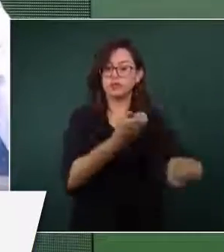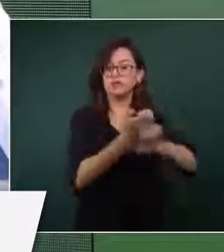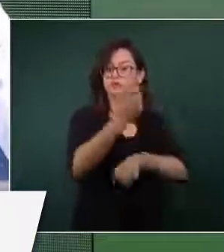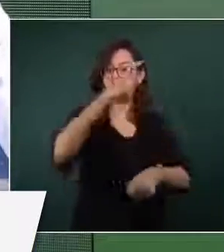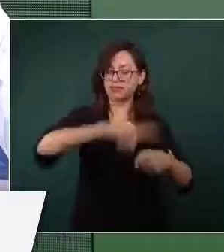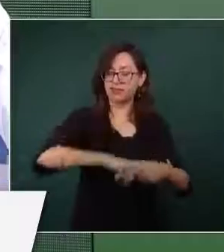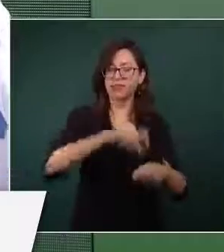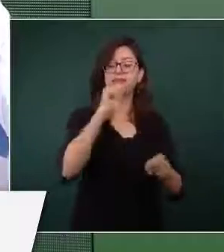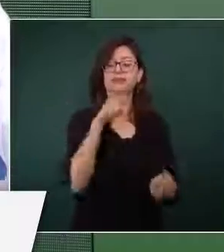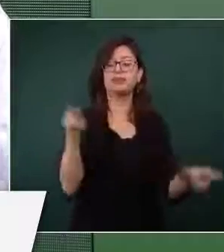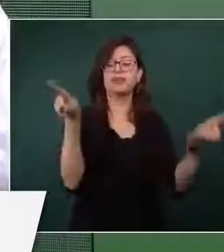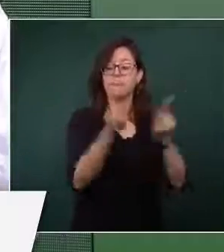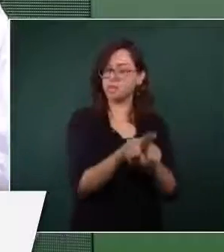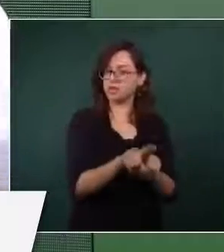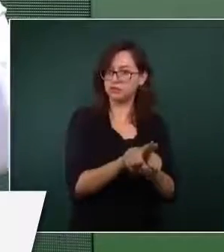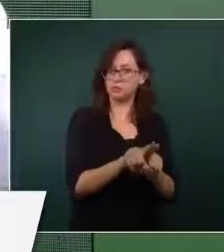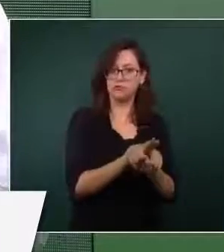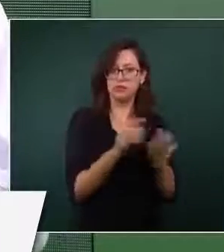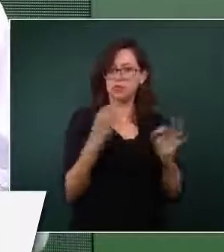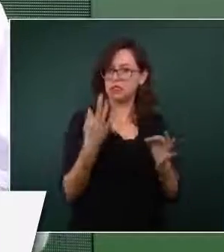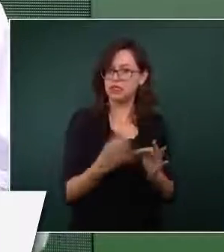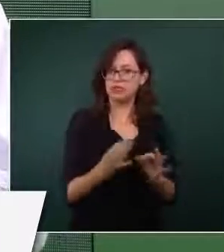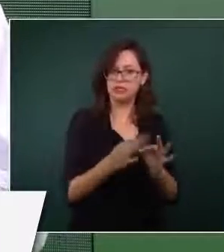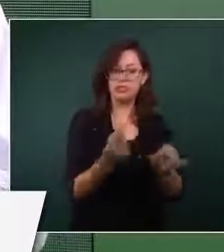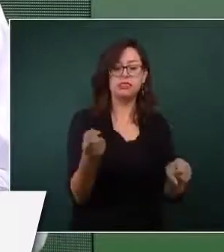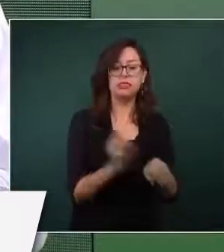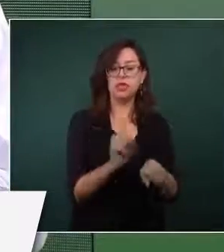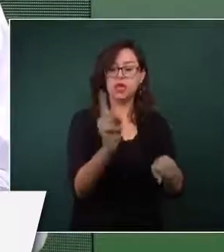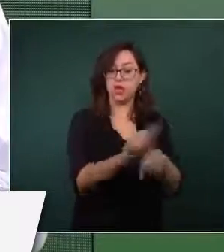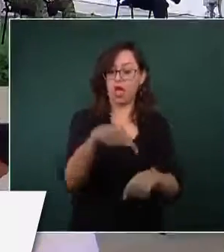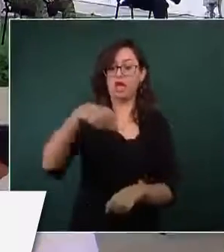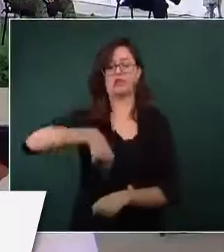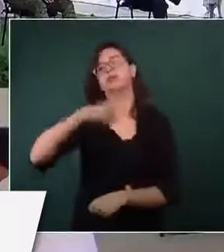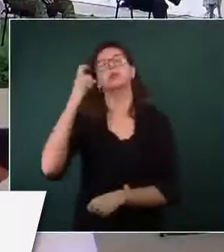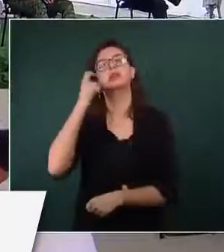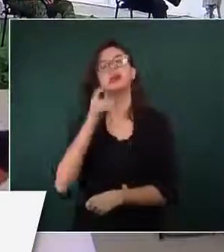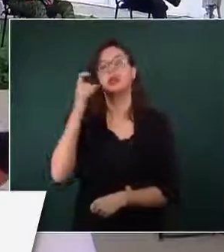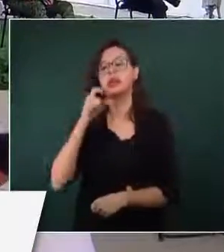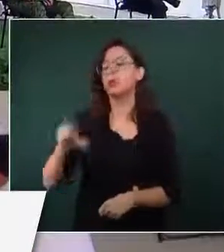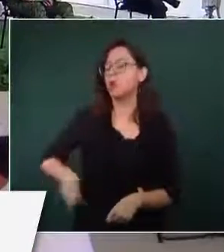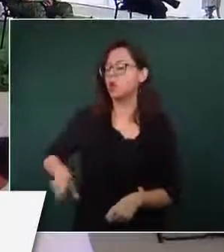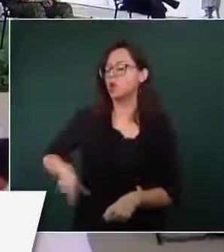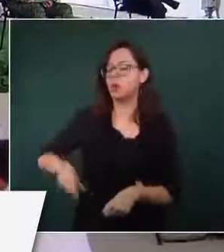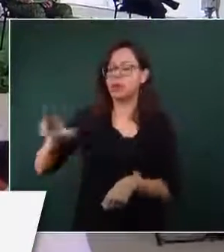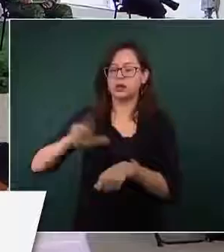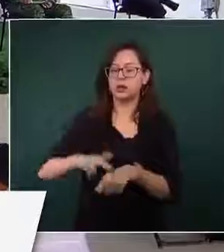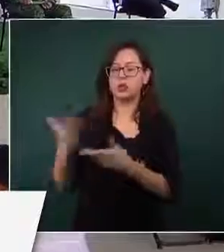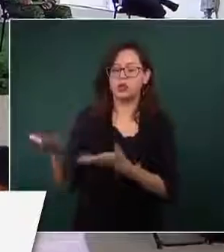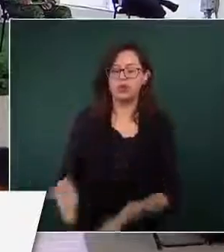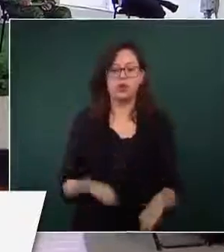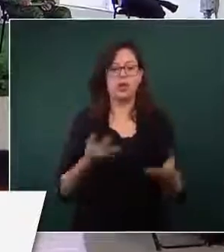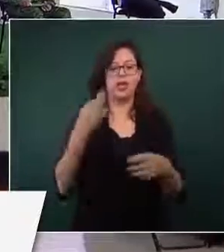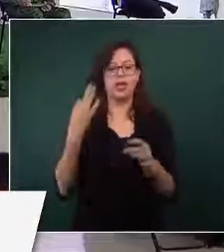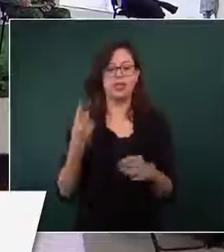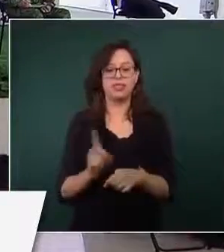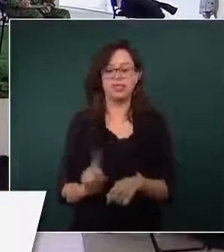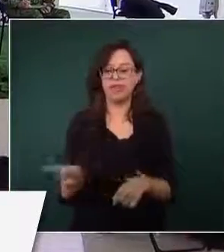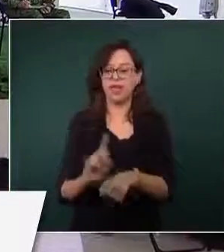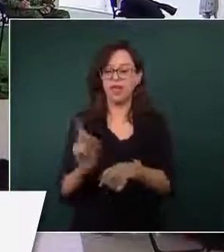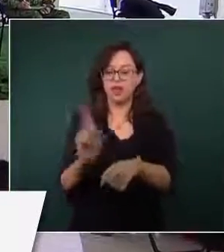diaria de seguridad, están los jefes de región